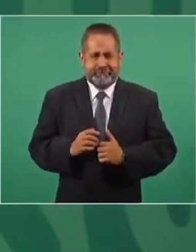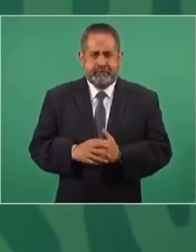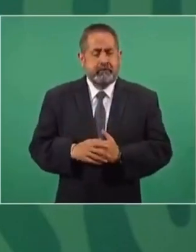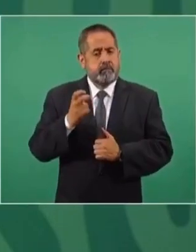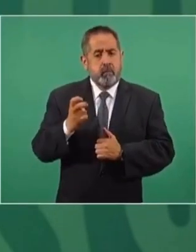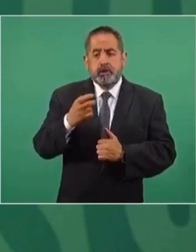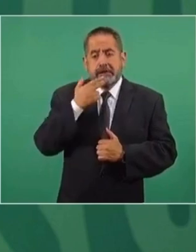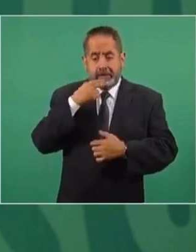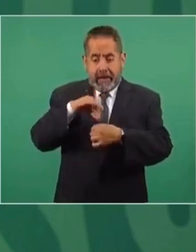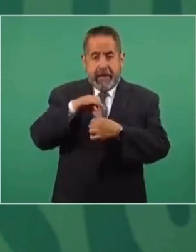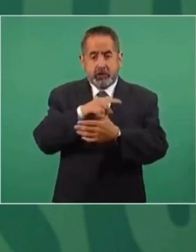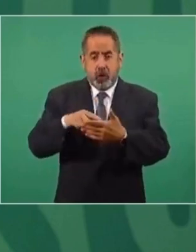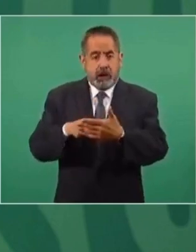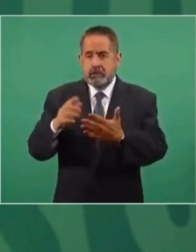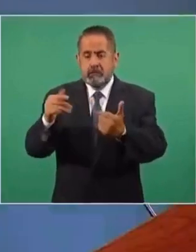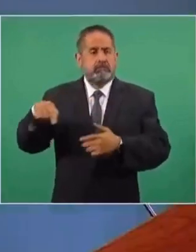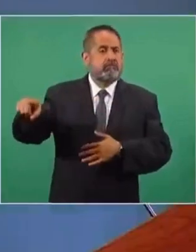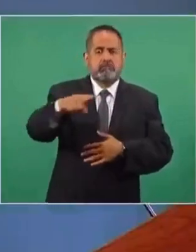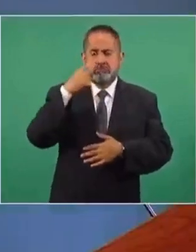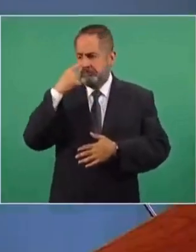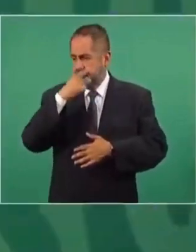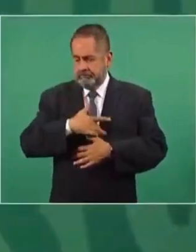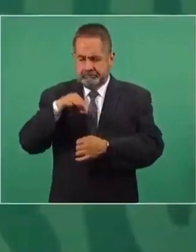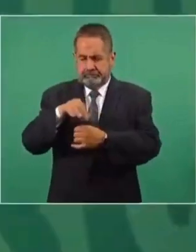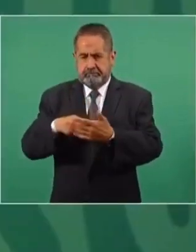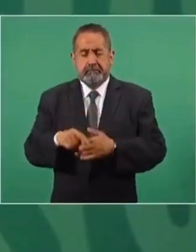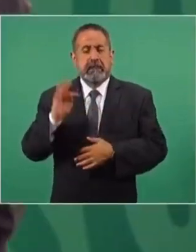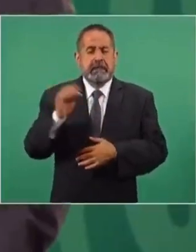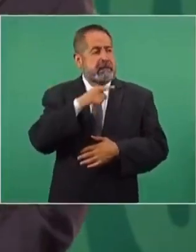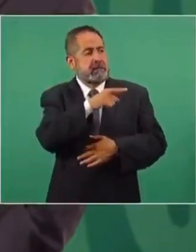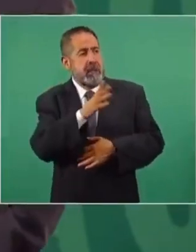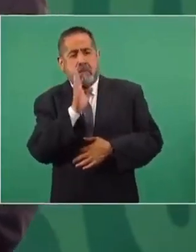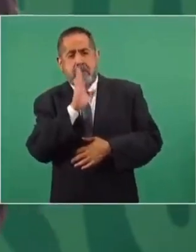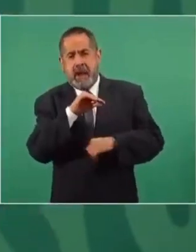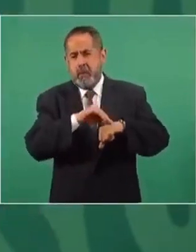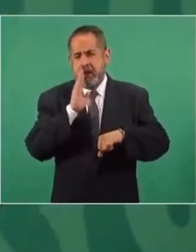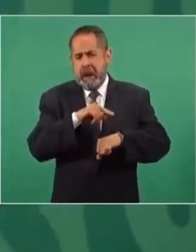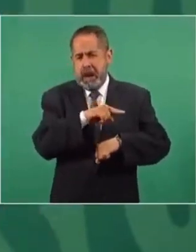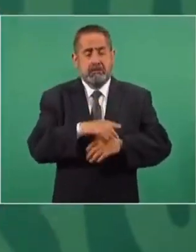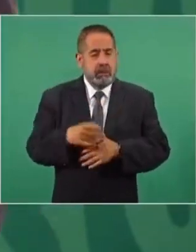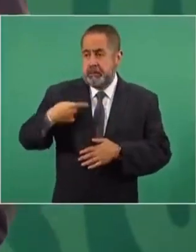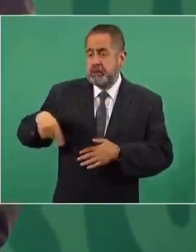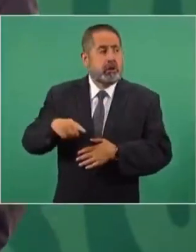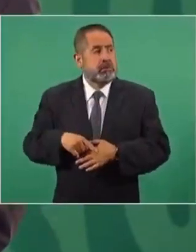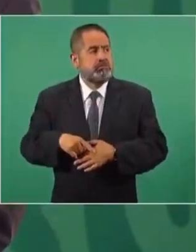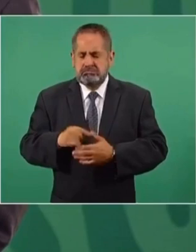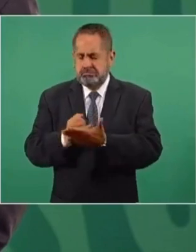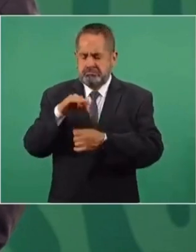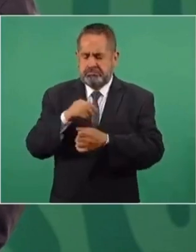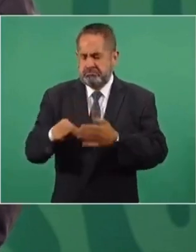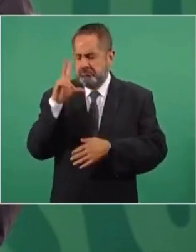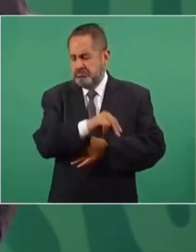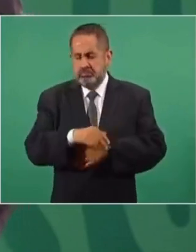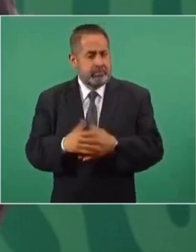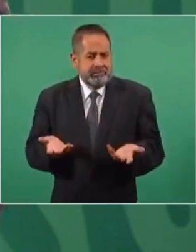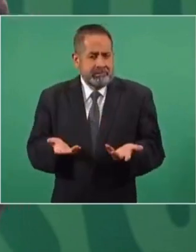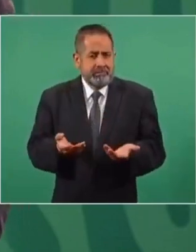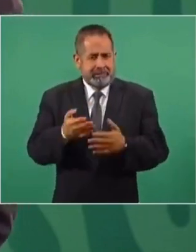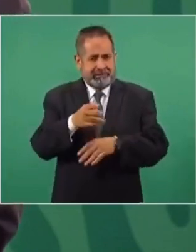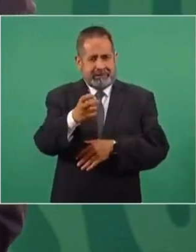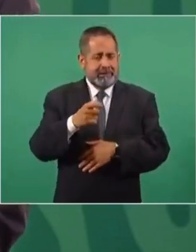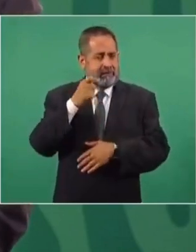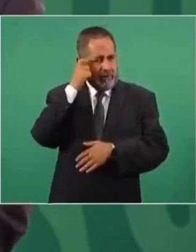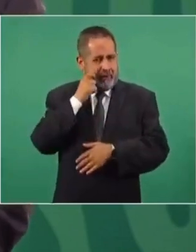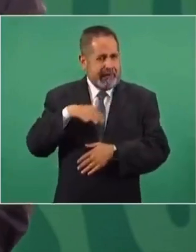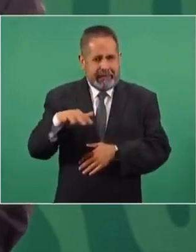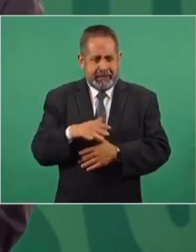para eso son las elecciones. Si hay un candidato mal portado, pues el ciudadano va a decidir, es lo de Guerrero que